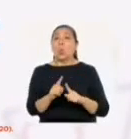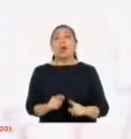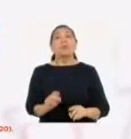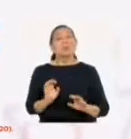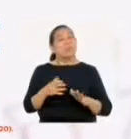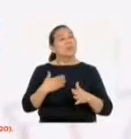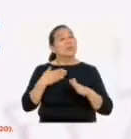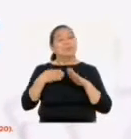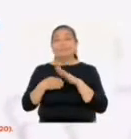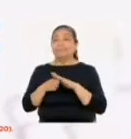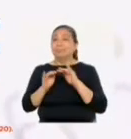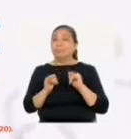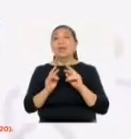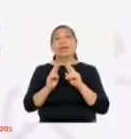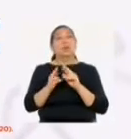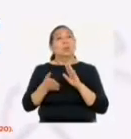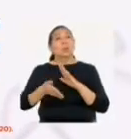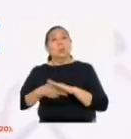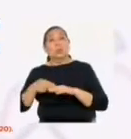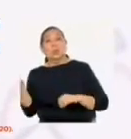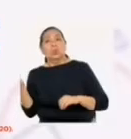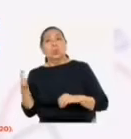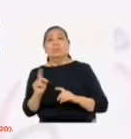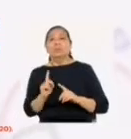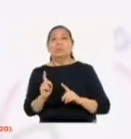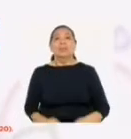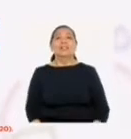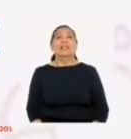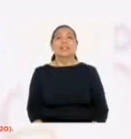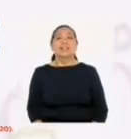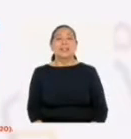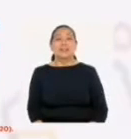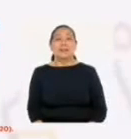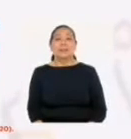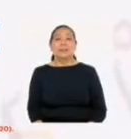cuanto fuera posible y rehúya las liviandades.